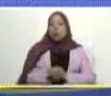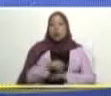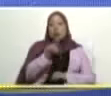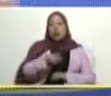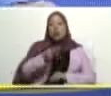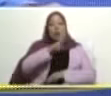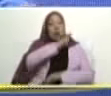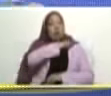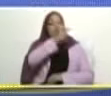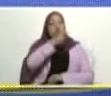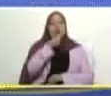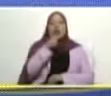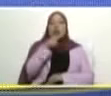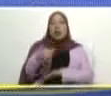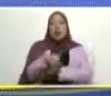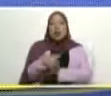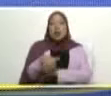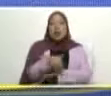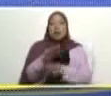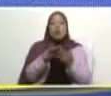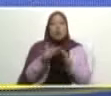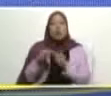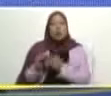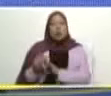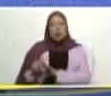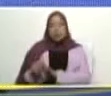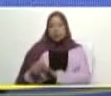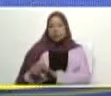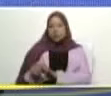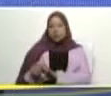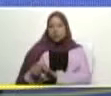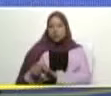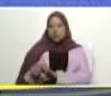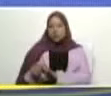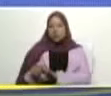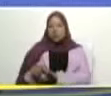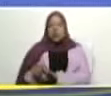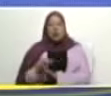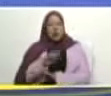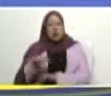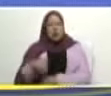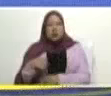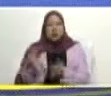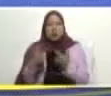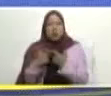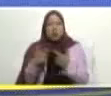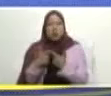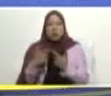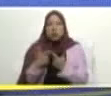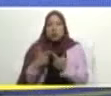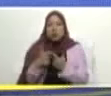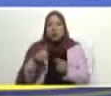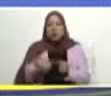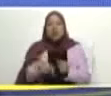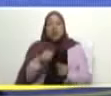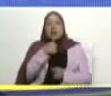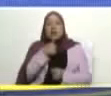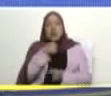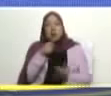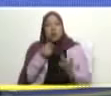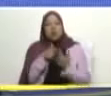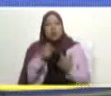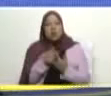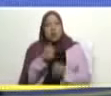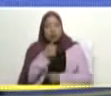jefa o jefe de la calle tal de la comunidad tal no vale vamos a pelear nosotros ¿a quién beneficia una pelea entre